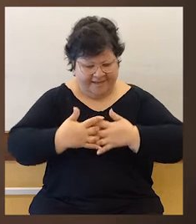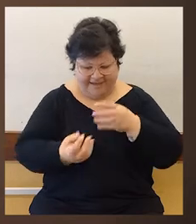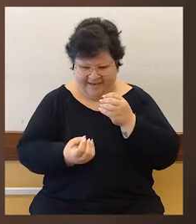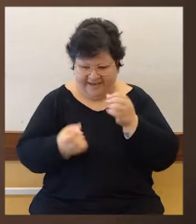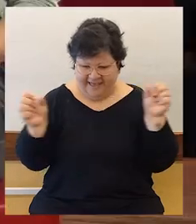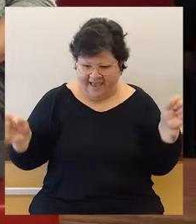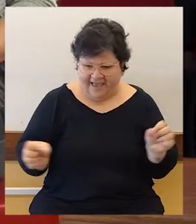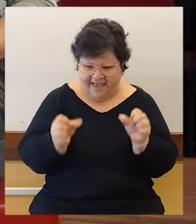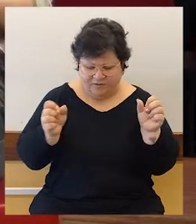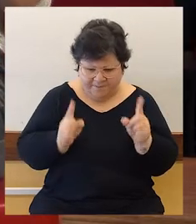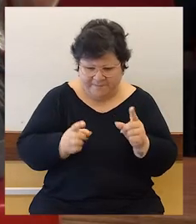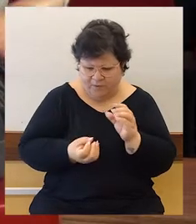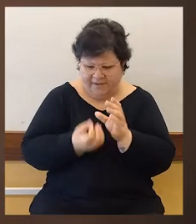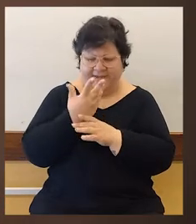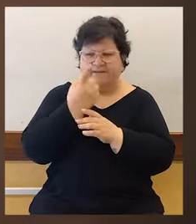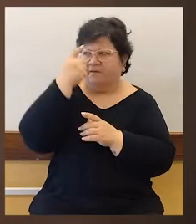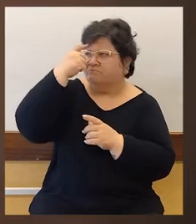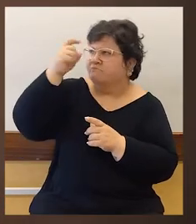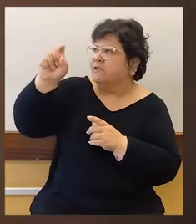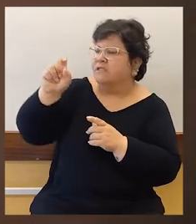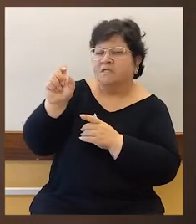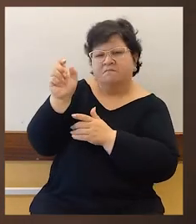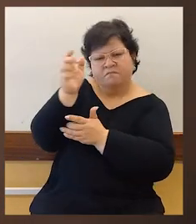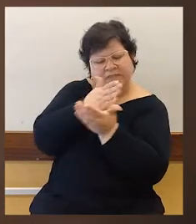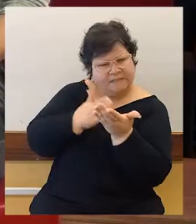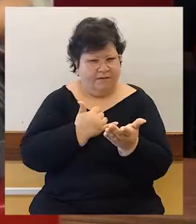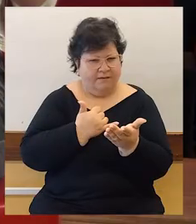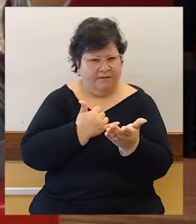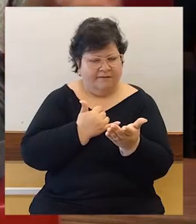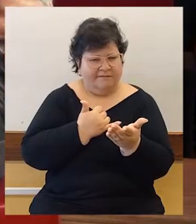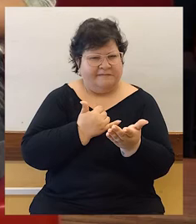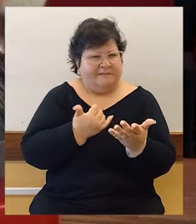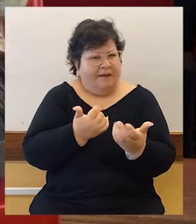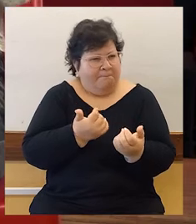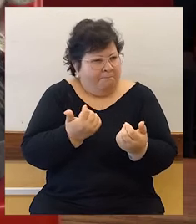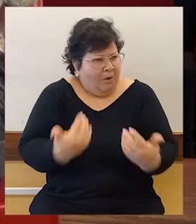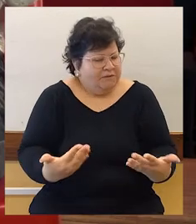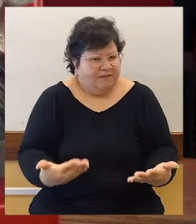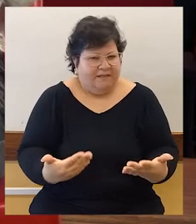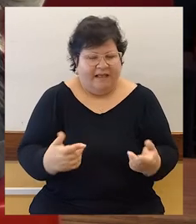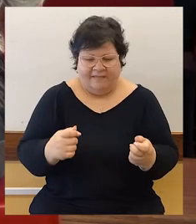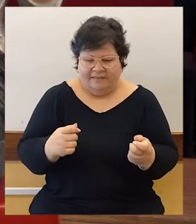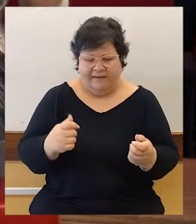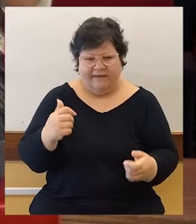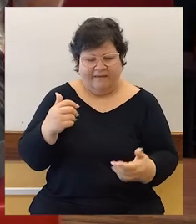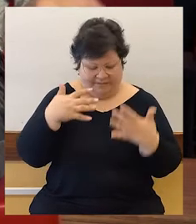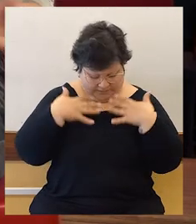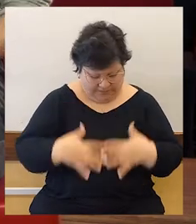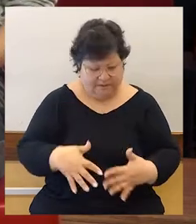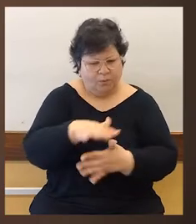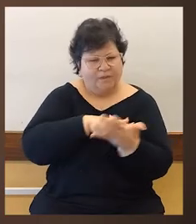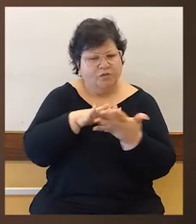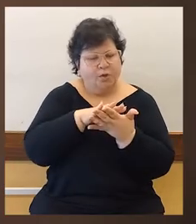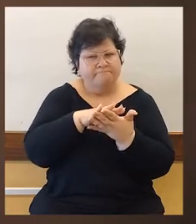acto poético, podemos decirlo. Tengo como esa posibilidad de cambiar el estado mental en el que me encontraba